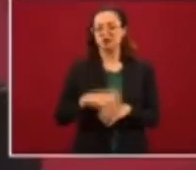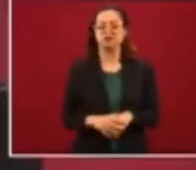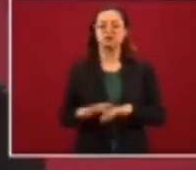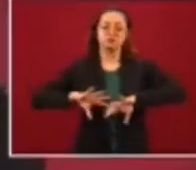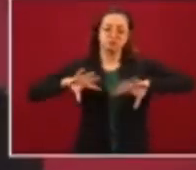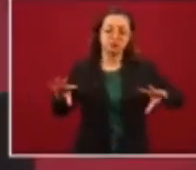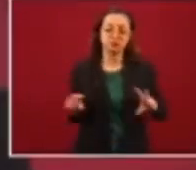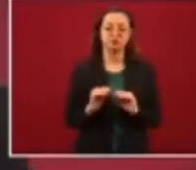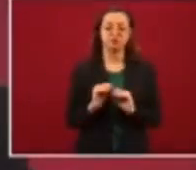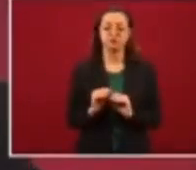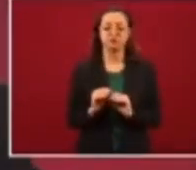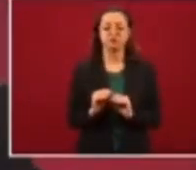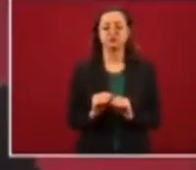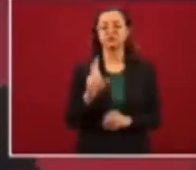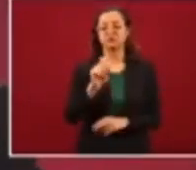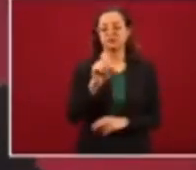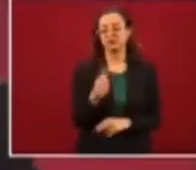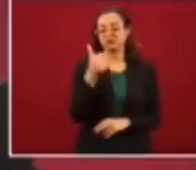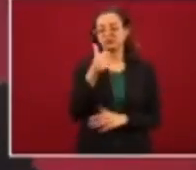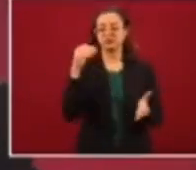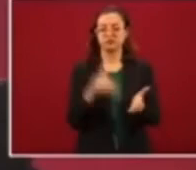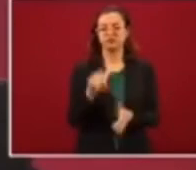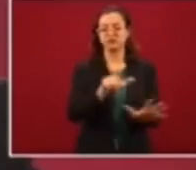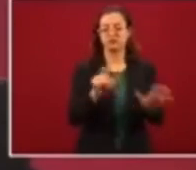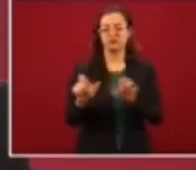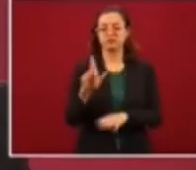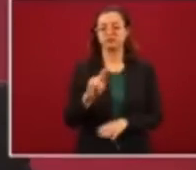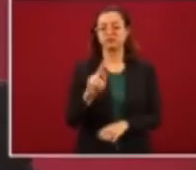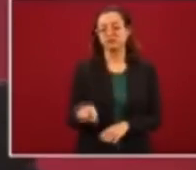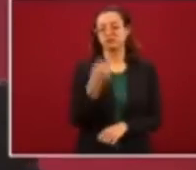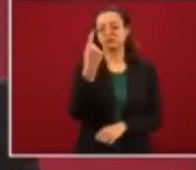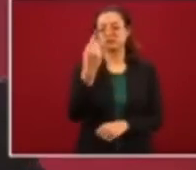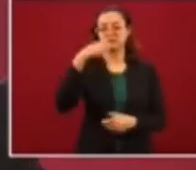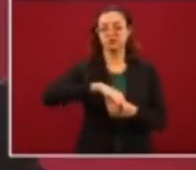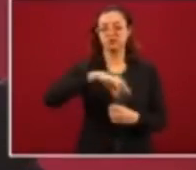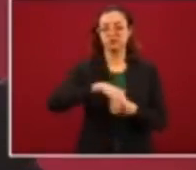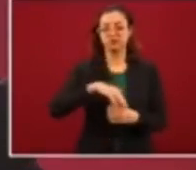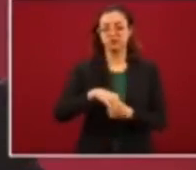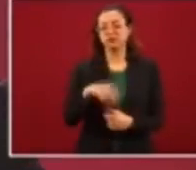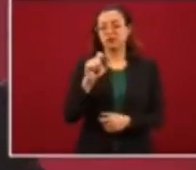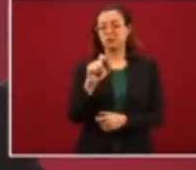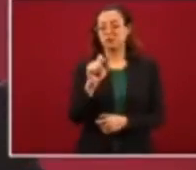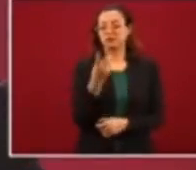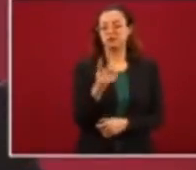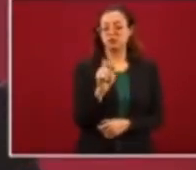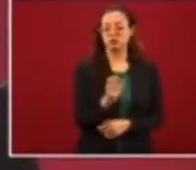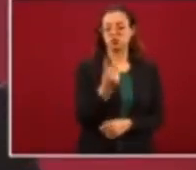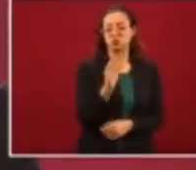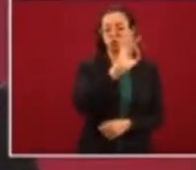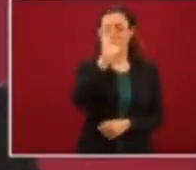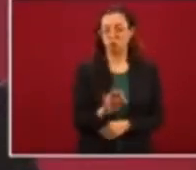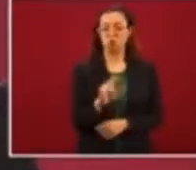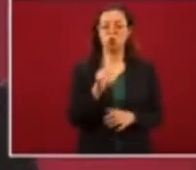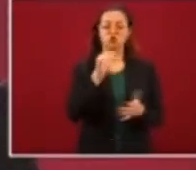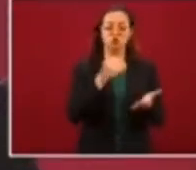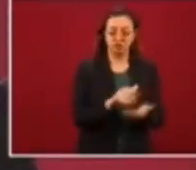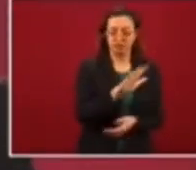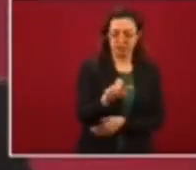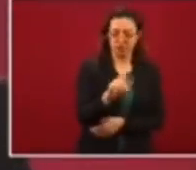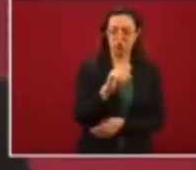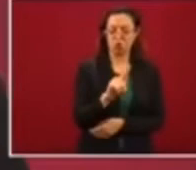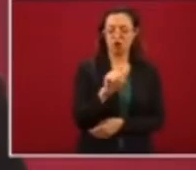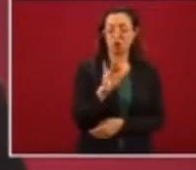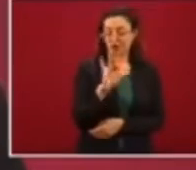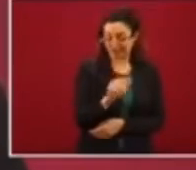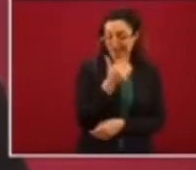total de ambos días fue 36 mil 781 votos, con el 23.2%, es decir, 8 mil 547